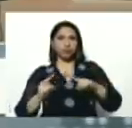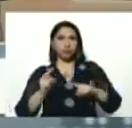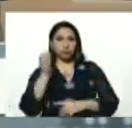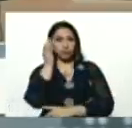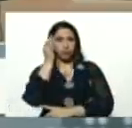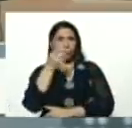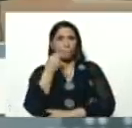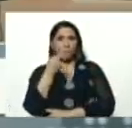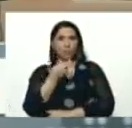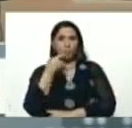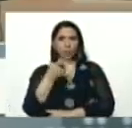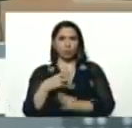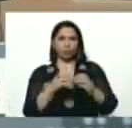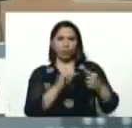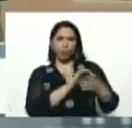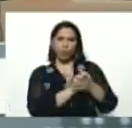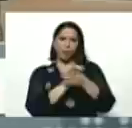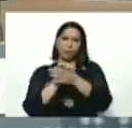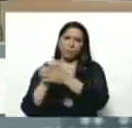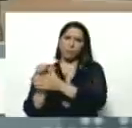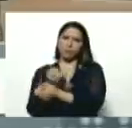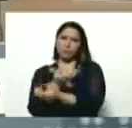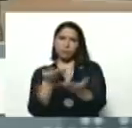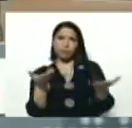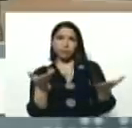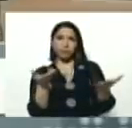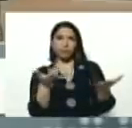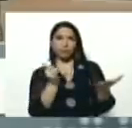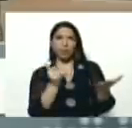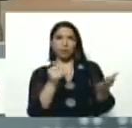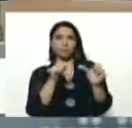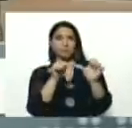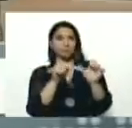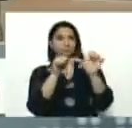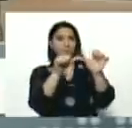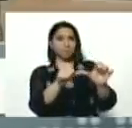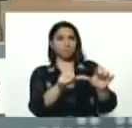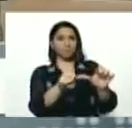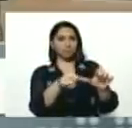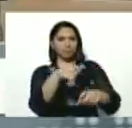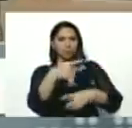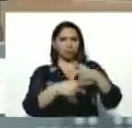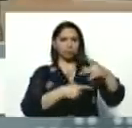político, con todos los compañeros allí, que constantemente producen documentos,